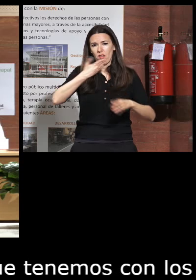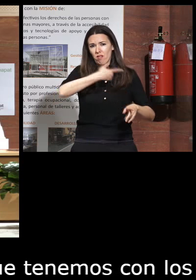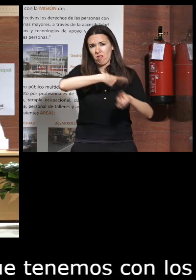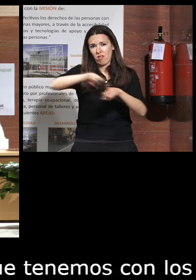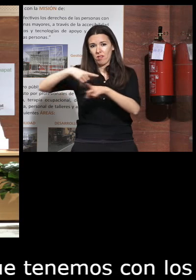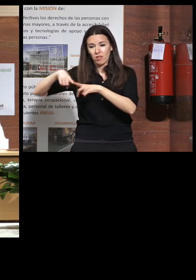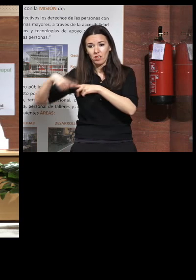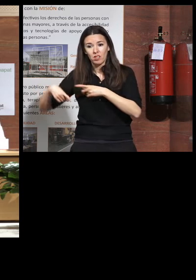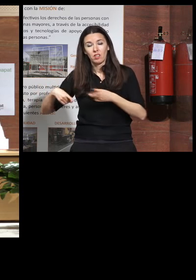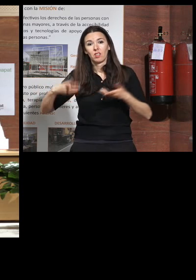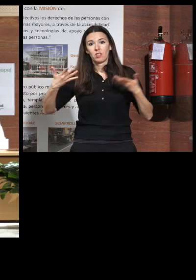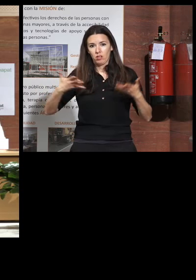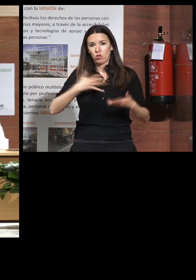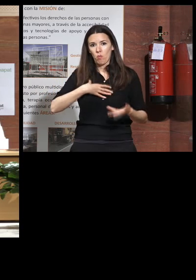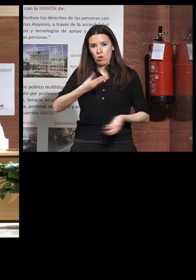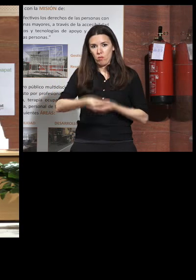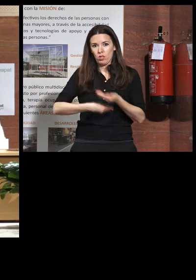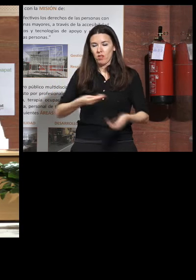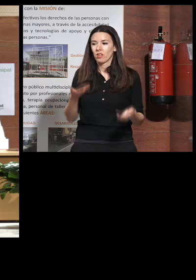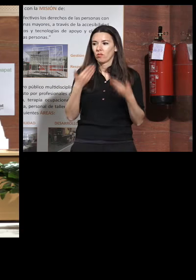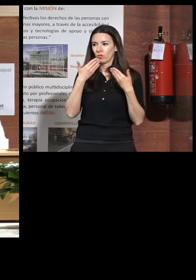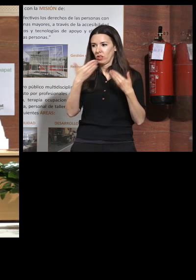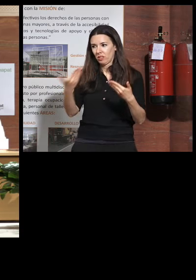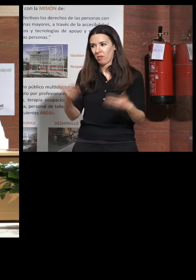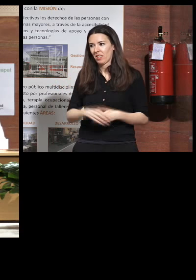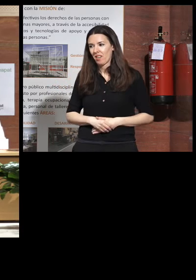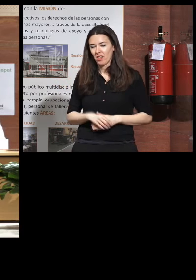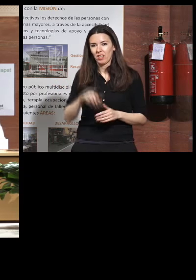creo que lo podremos hacer gracias